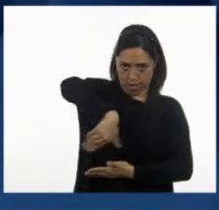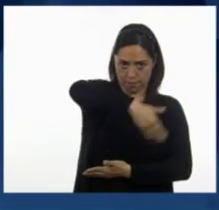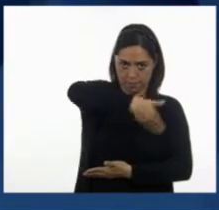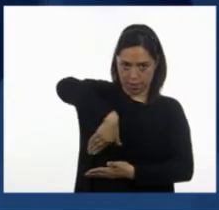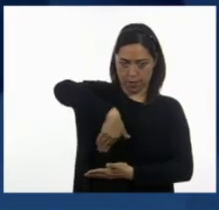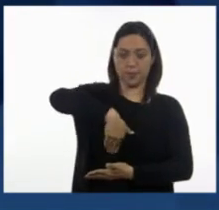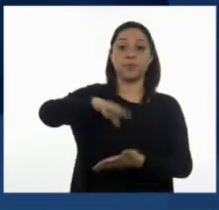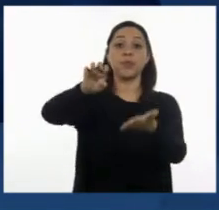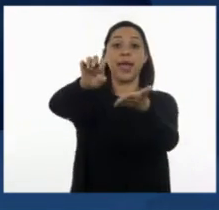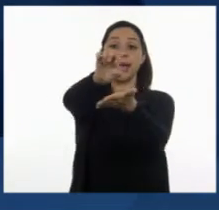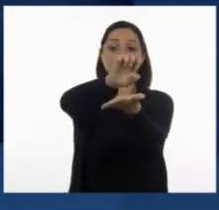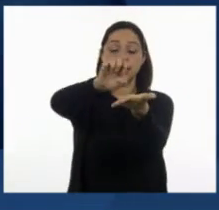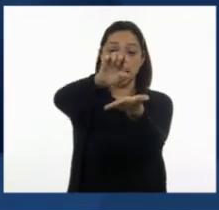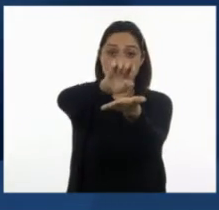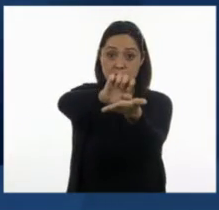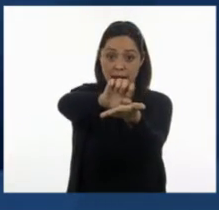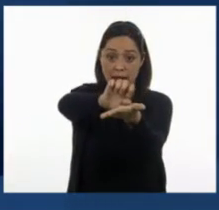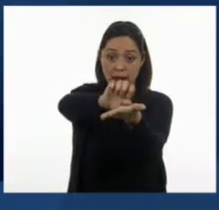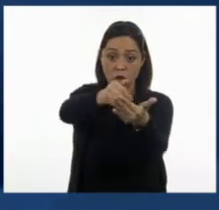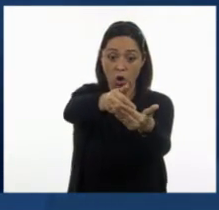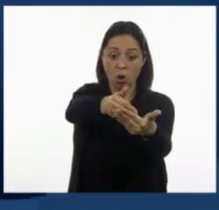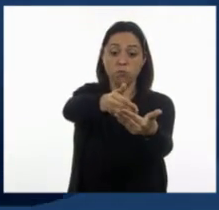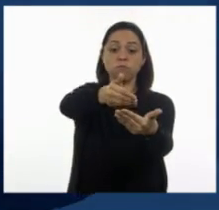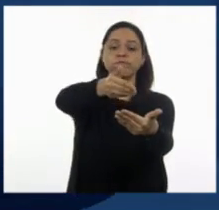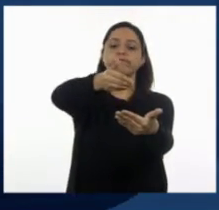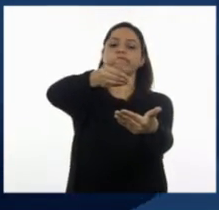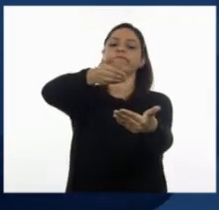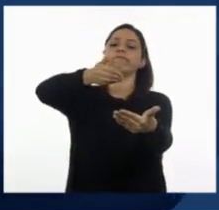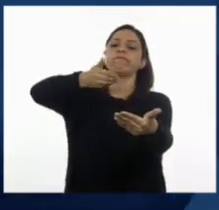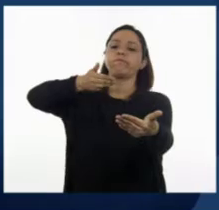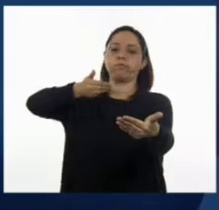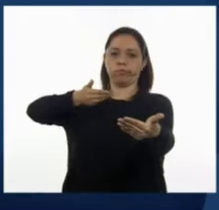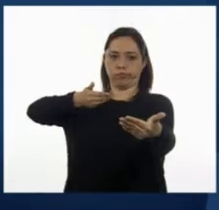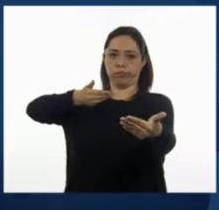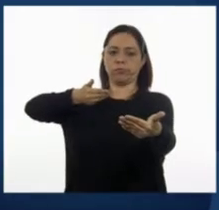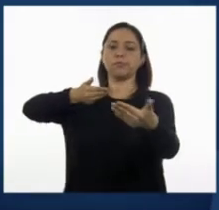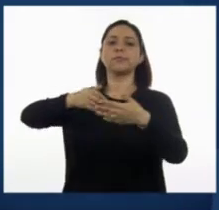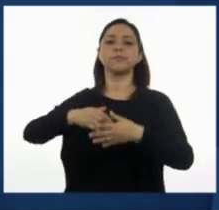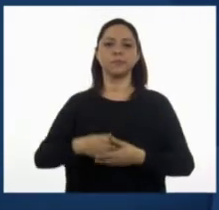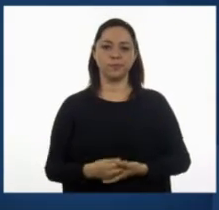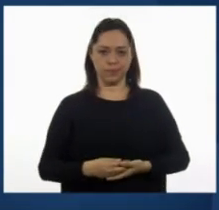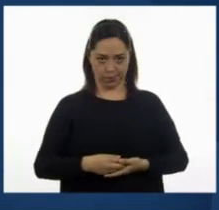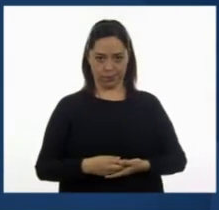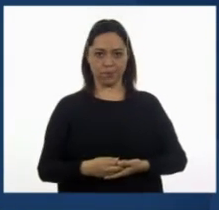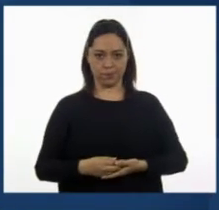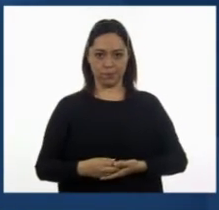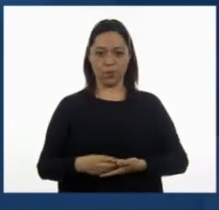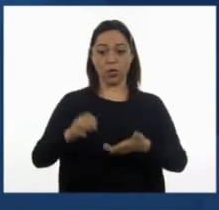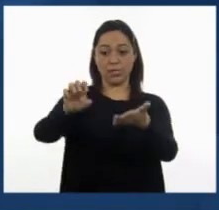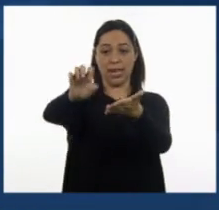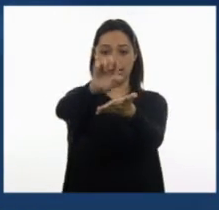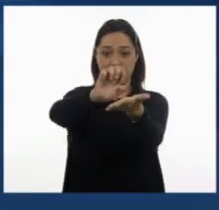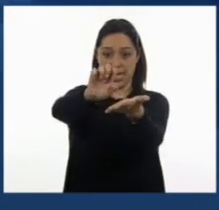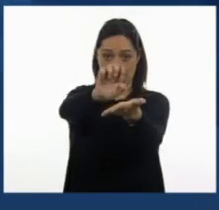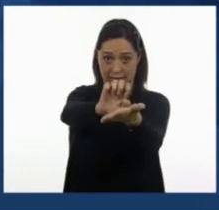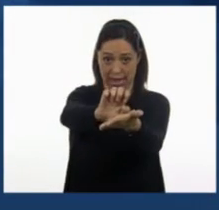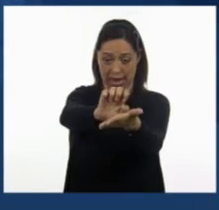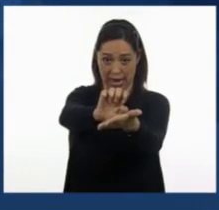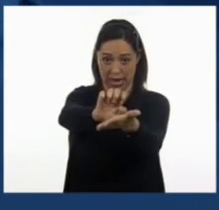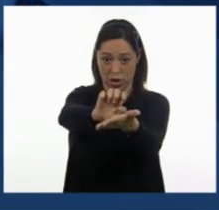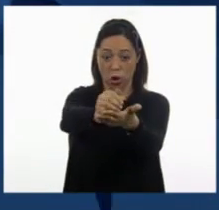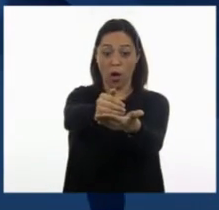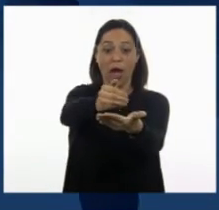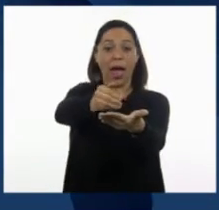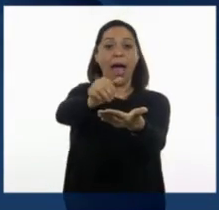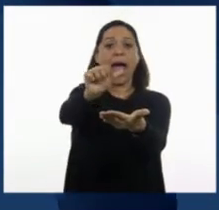Del escenario hacia el fondo, digamos, hacia donde dice abajo. Sí, digamos que la que está hasta delante en el escenario está marcada como la